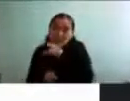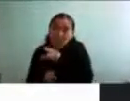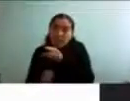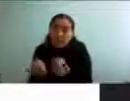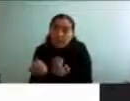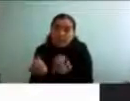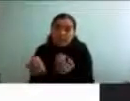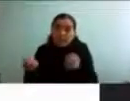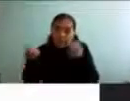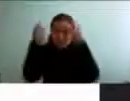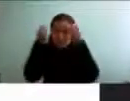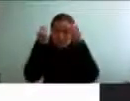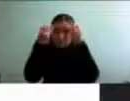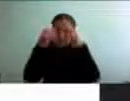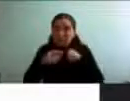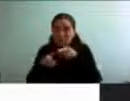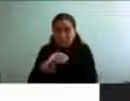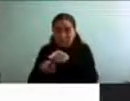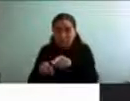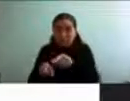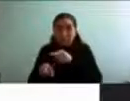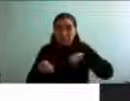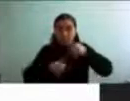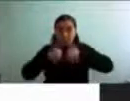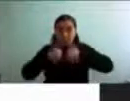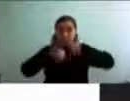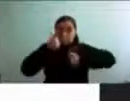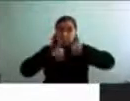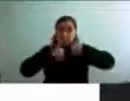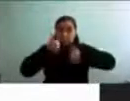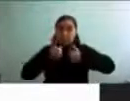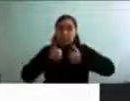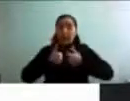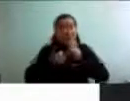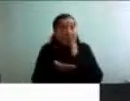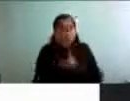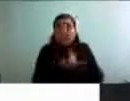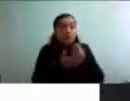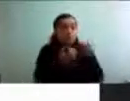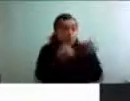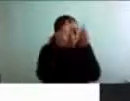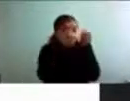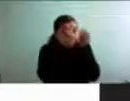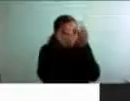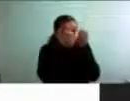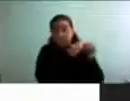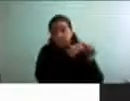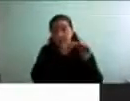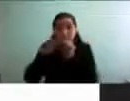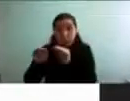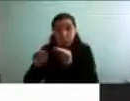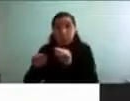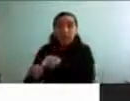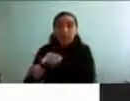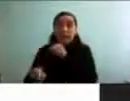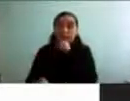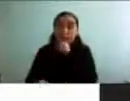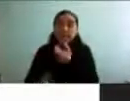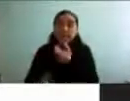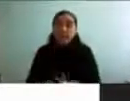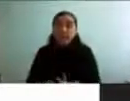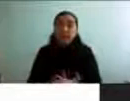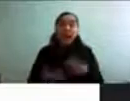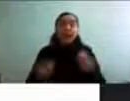formación, necesitamos poder tener más instancias de capacitación en esta área. Y la actividad física tiene